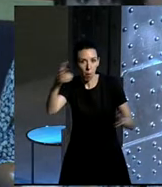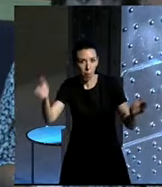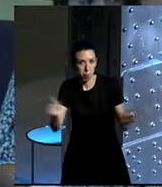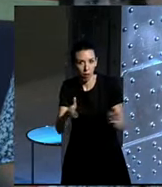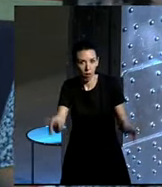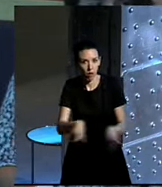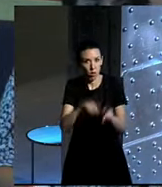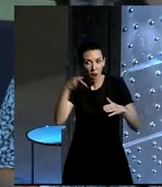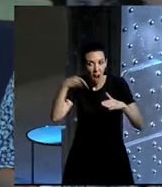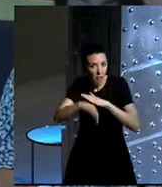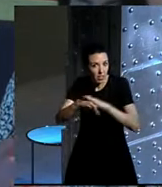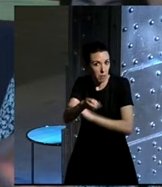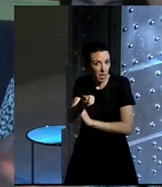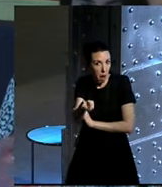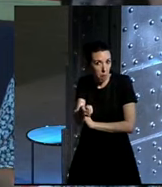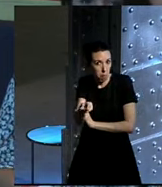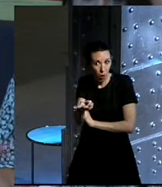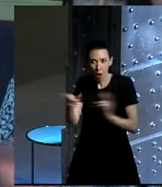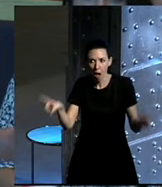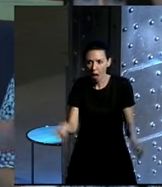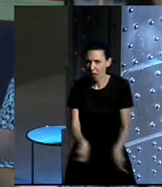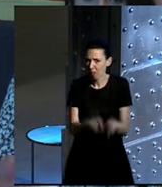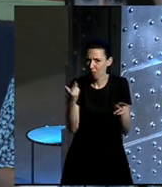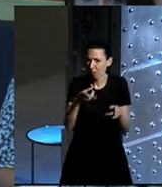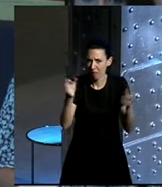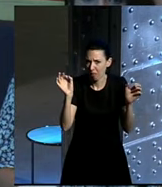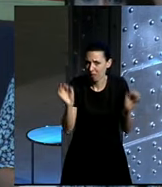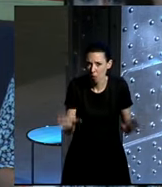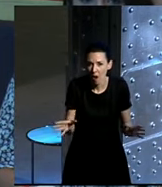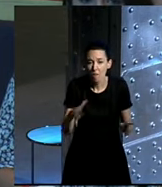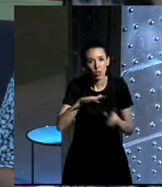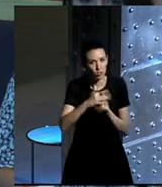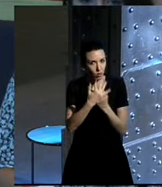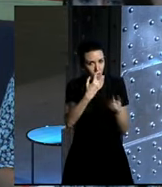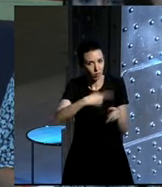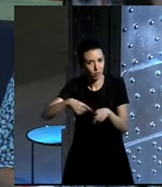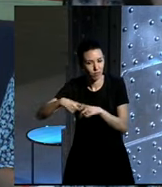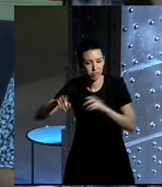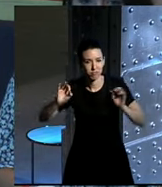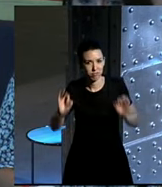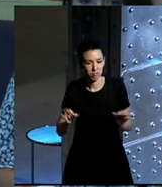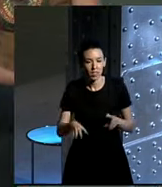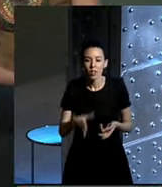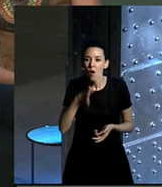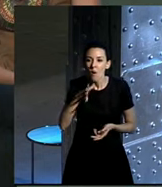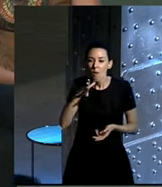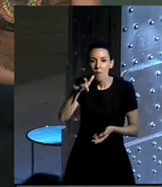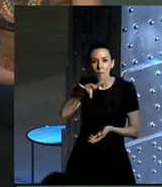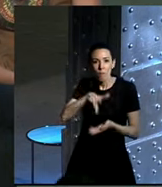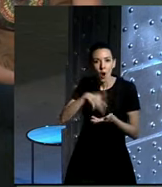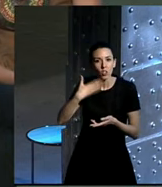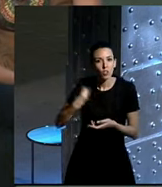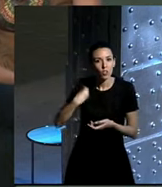con poca accesibilidad, pero nos encontraremos muchas situaciones diferentes. ¿Por qué ir hasta Madagascar?